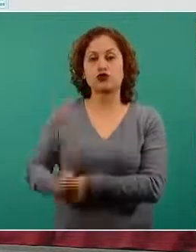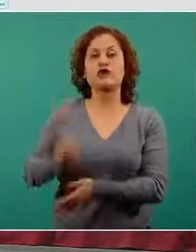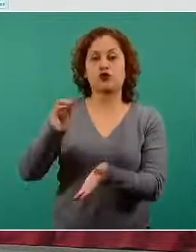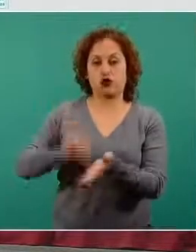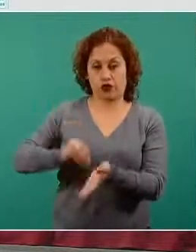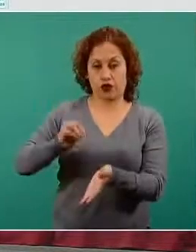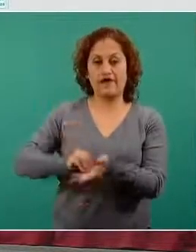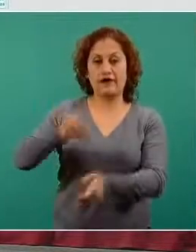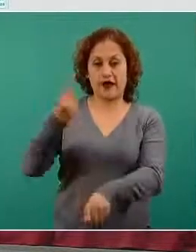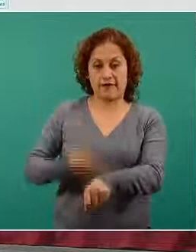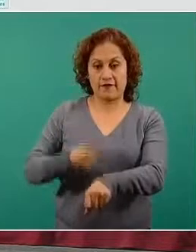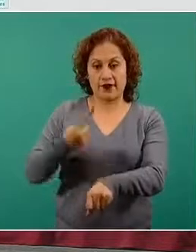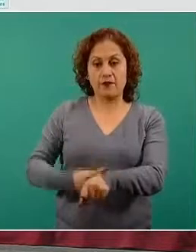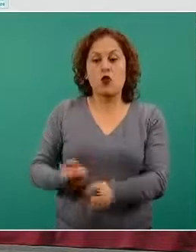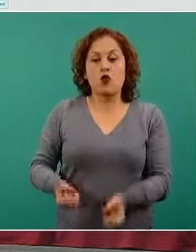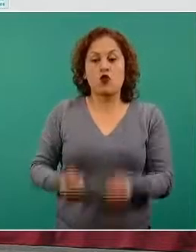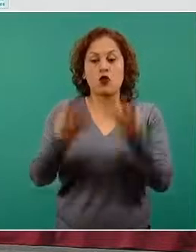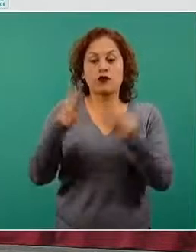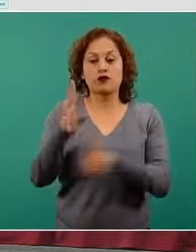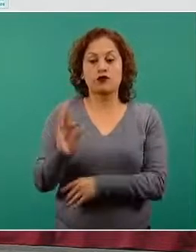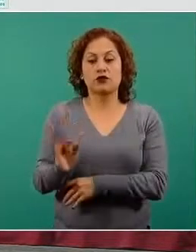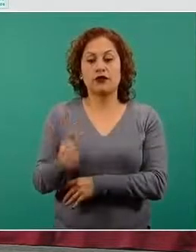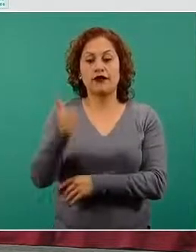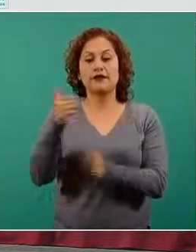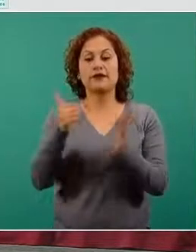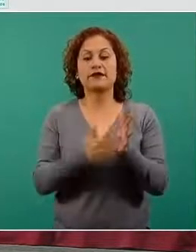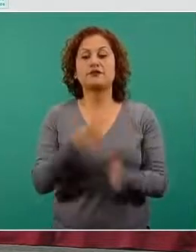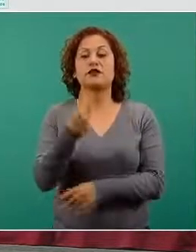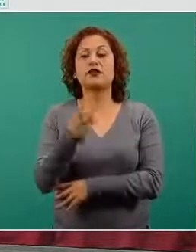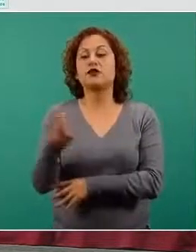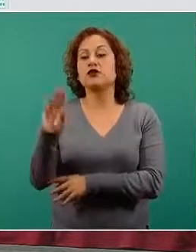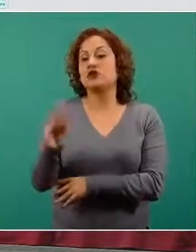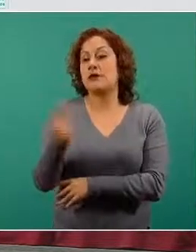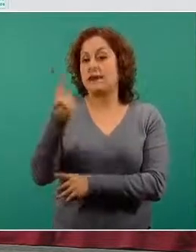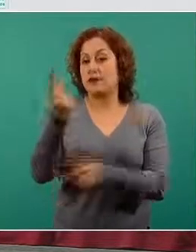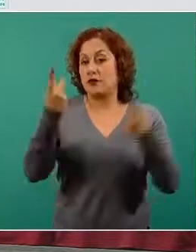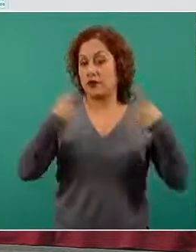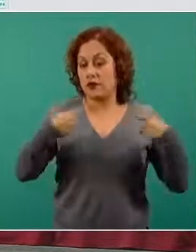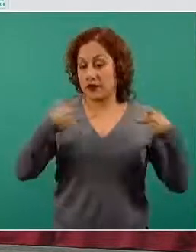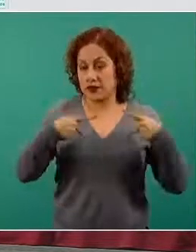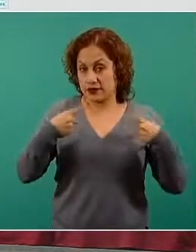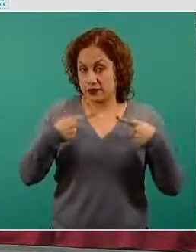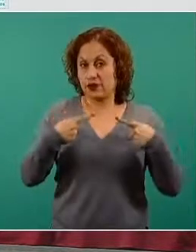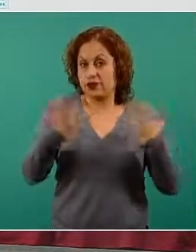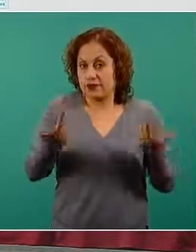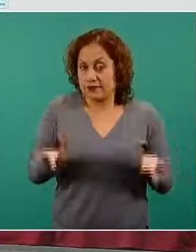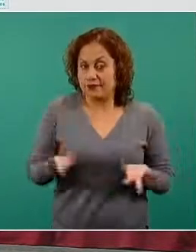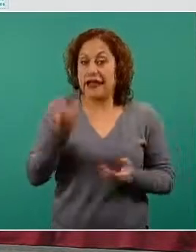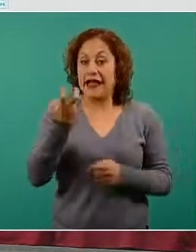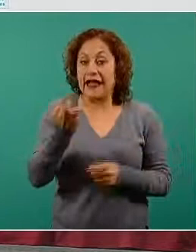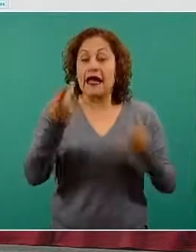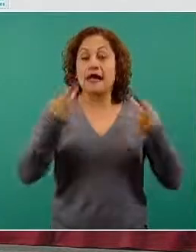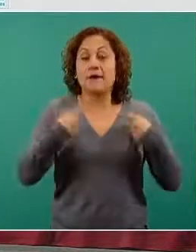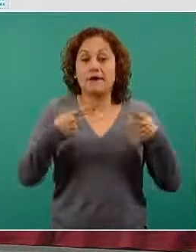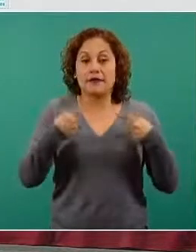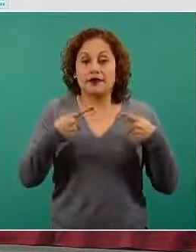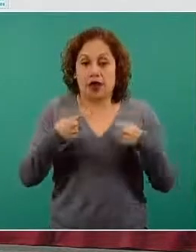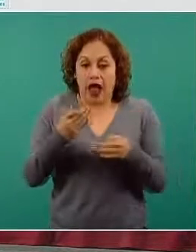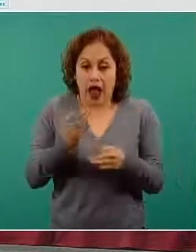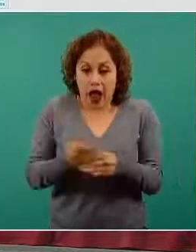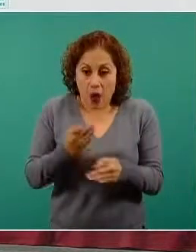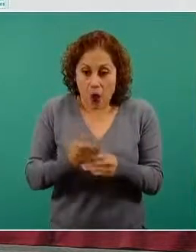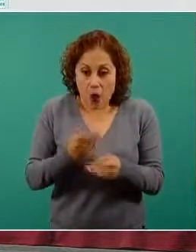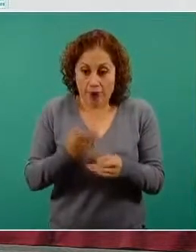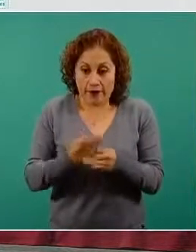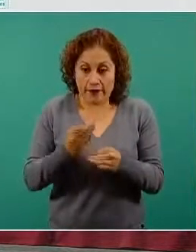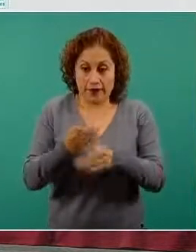Esto representa a 46 mil 291 personas que tendrían en este momento,